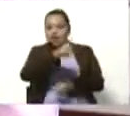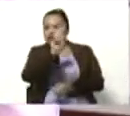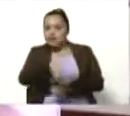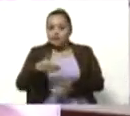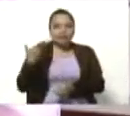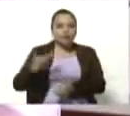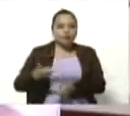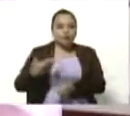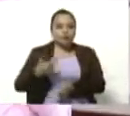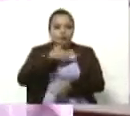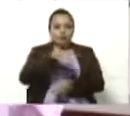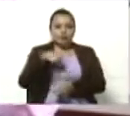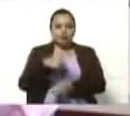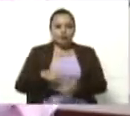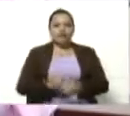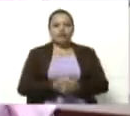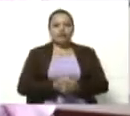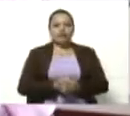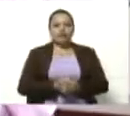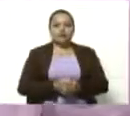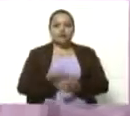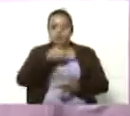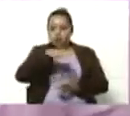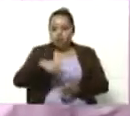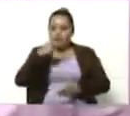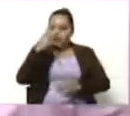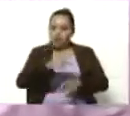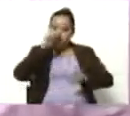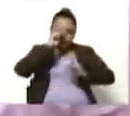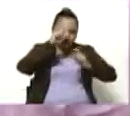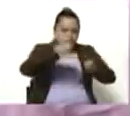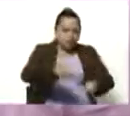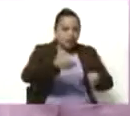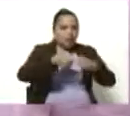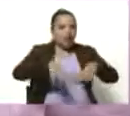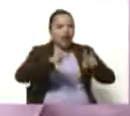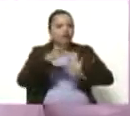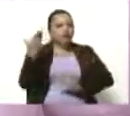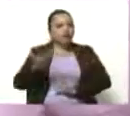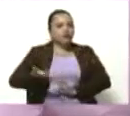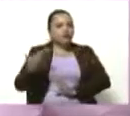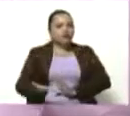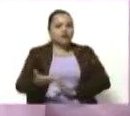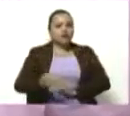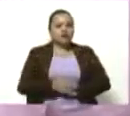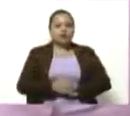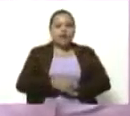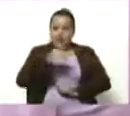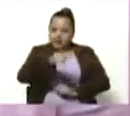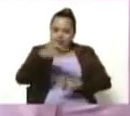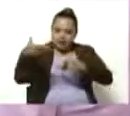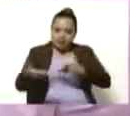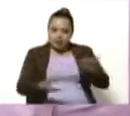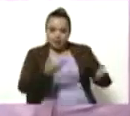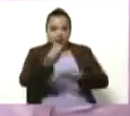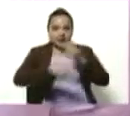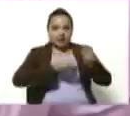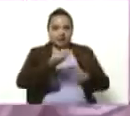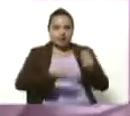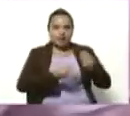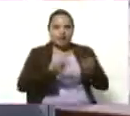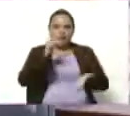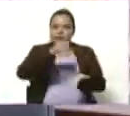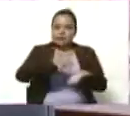importantes para nosotros. Nosotros queremos reconocer ese valor que ellos tienen. Y bueno, esa es la invitación que nosotros hacemos. A que